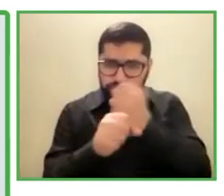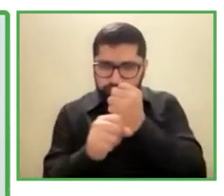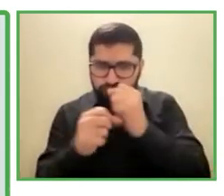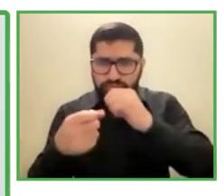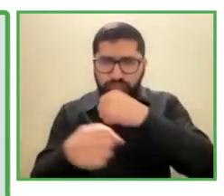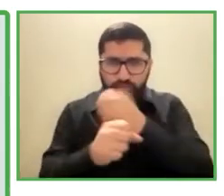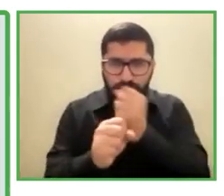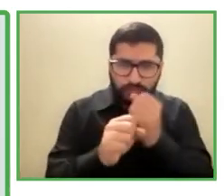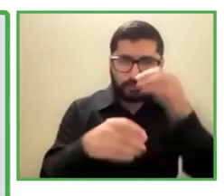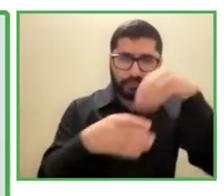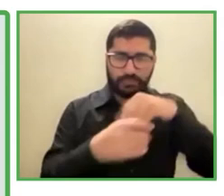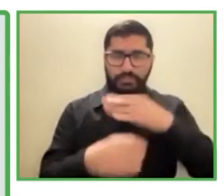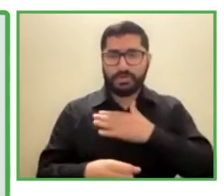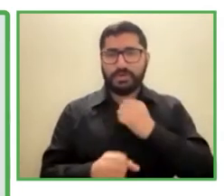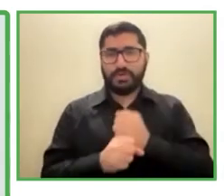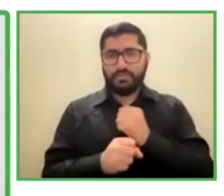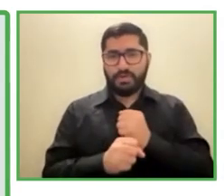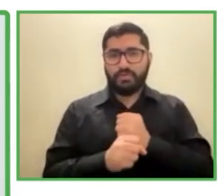manera diaria.